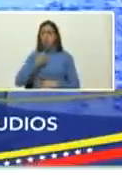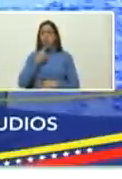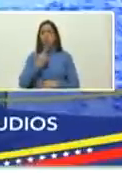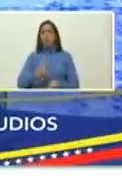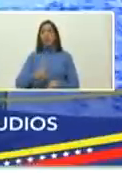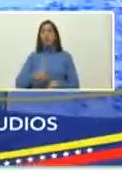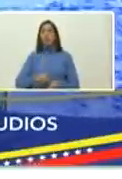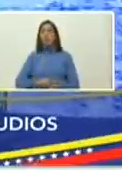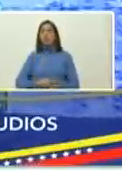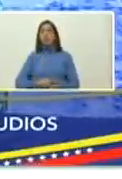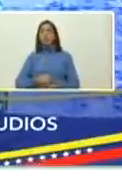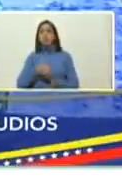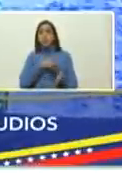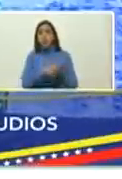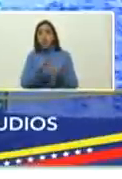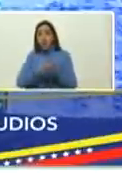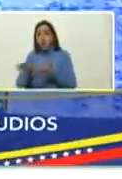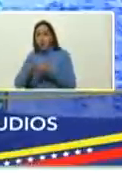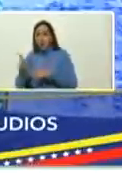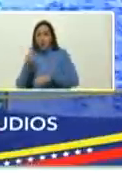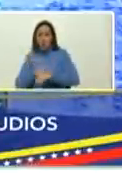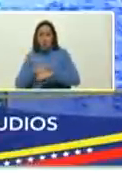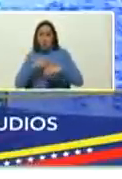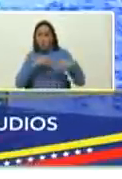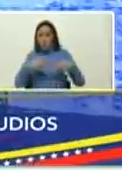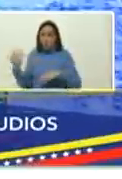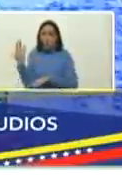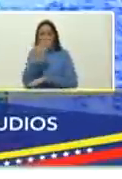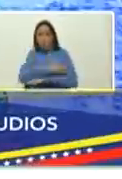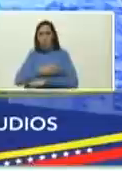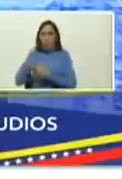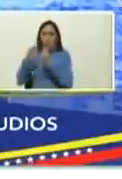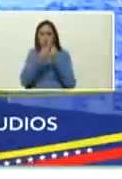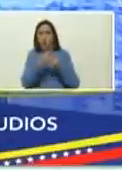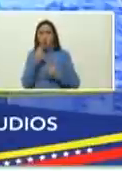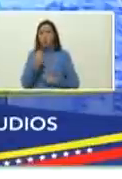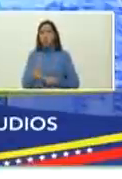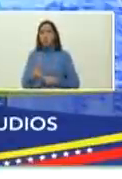impreso en tiempos de guerra económica contra Venezuela dice aquí